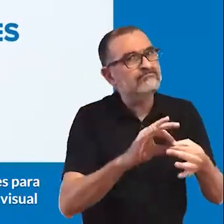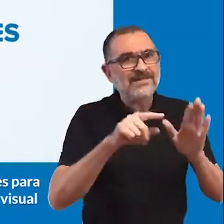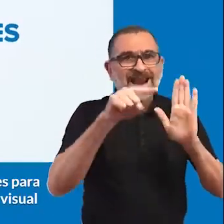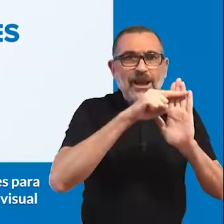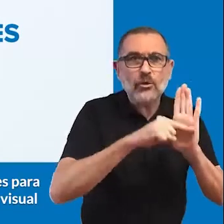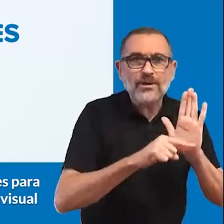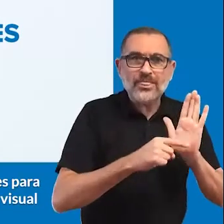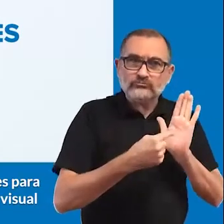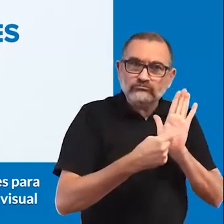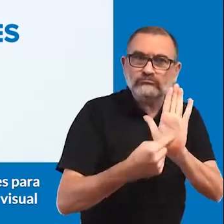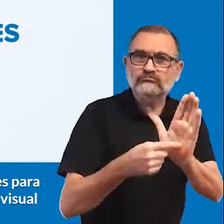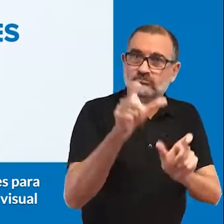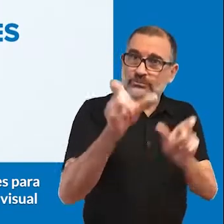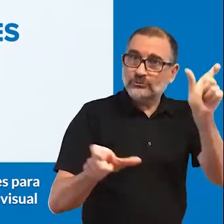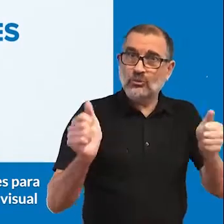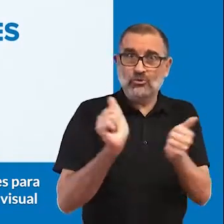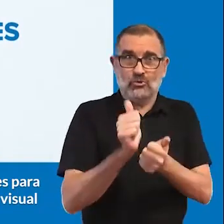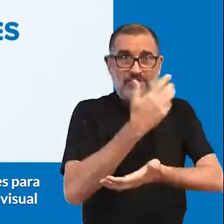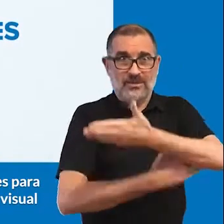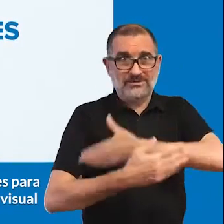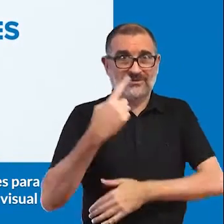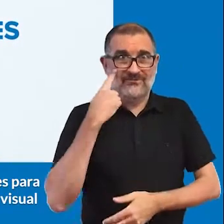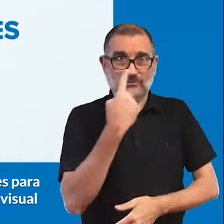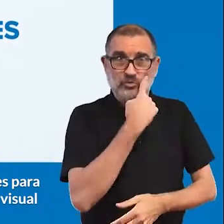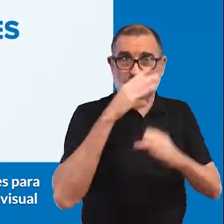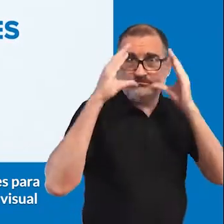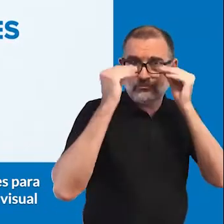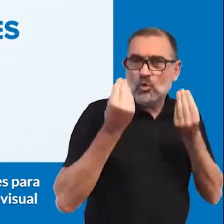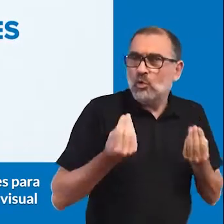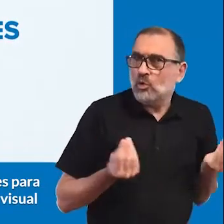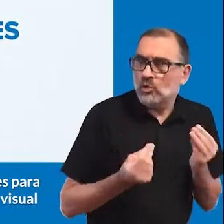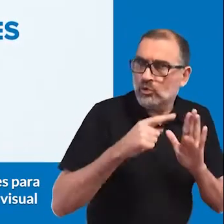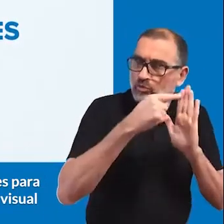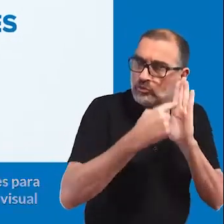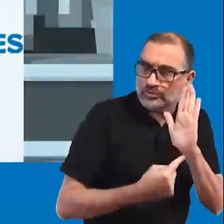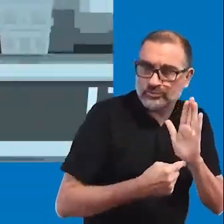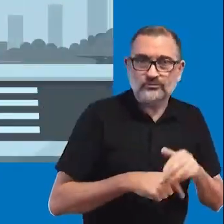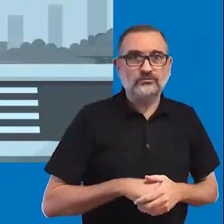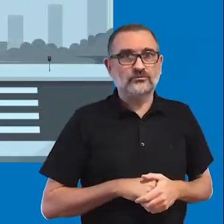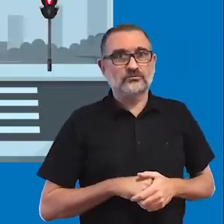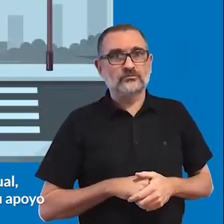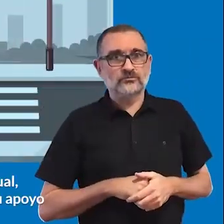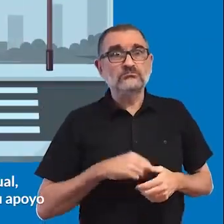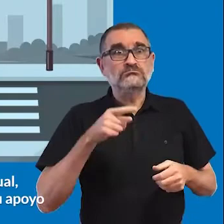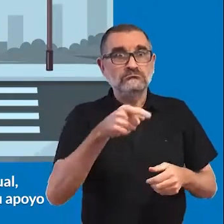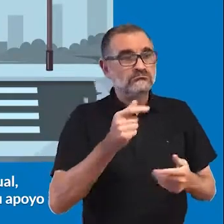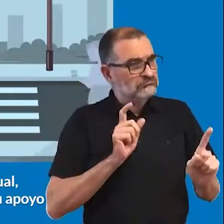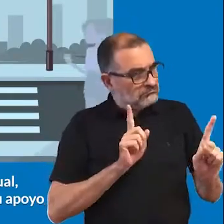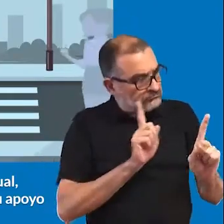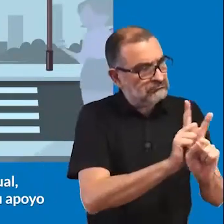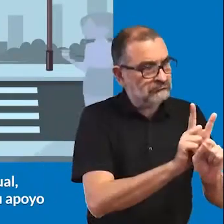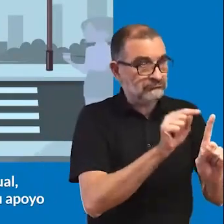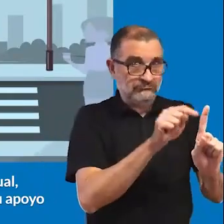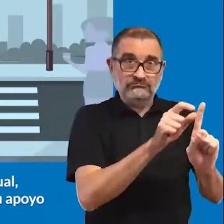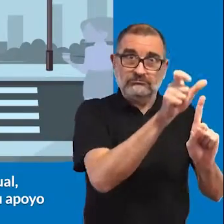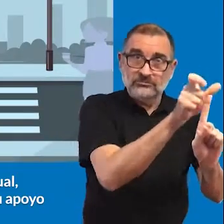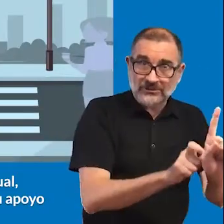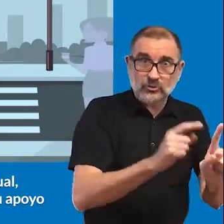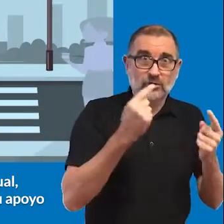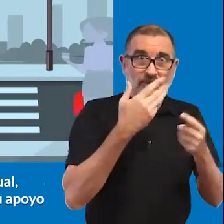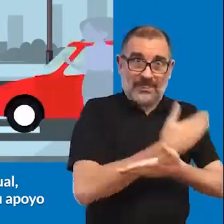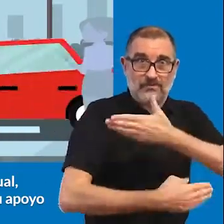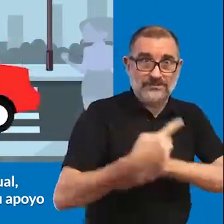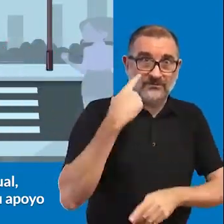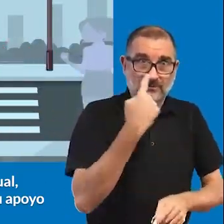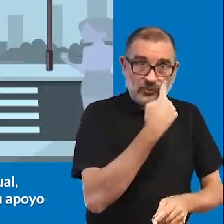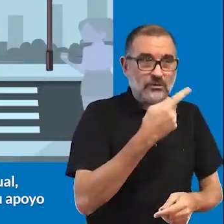siguientes recomendaciones para interactuar con una persona con discapacidad visual. Acércate a la persona con discapacidad